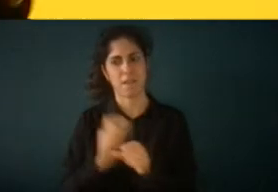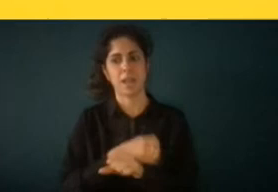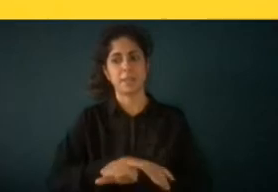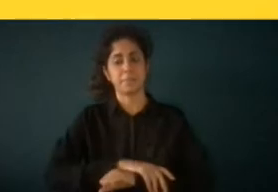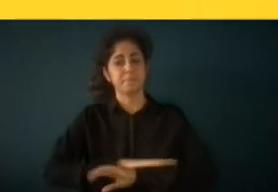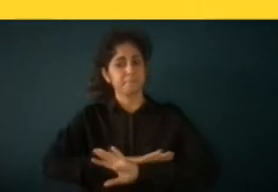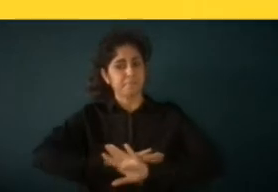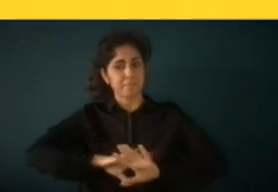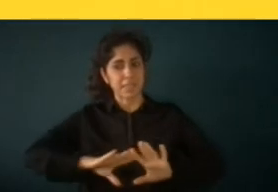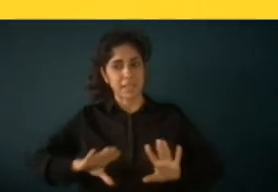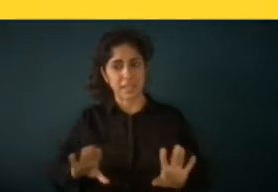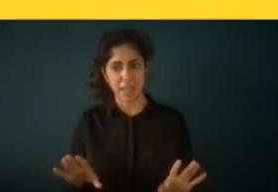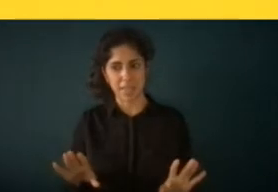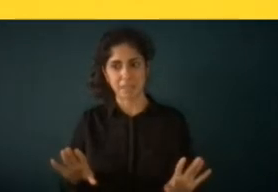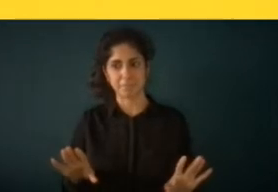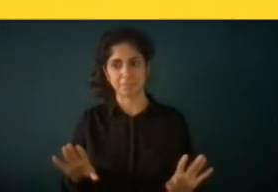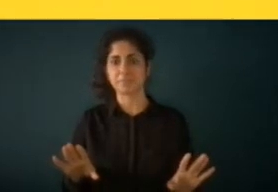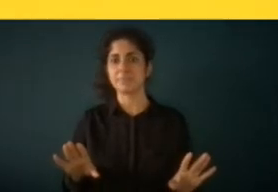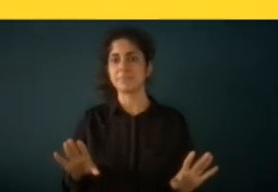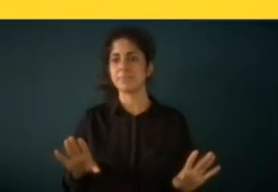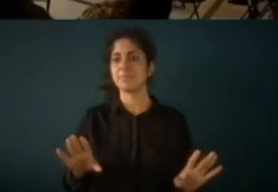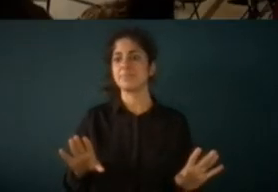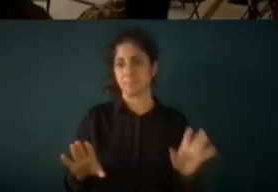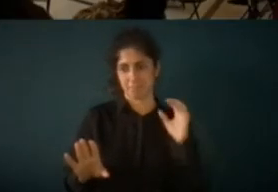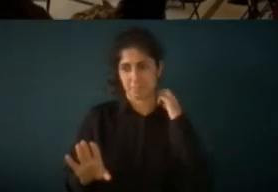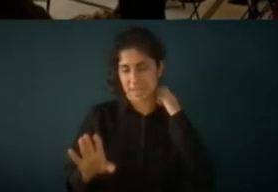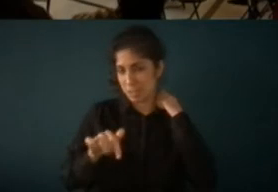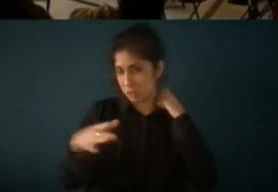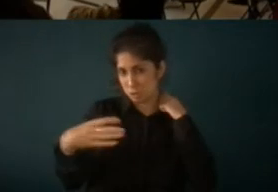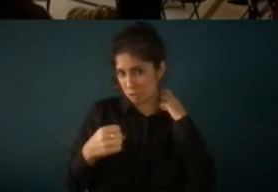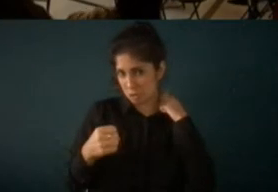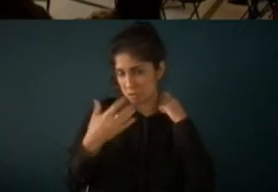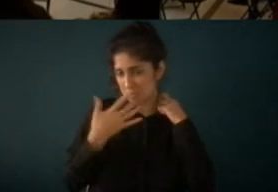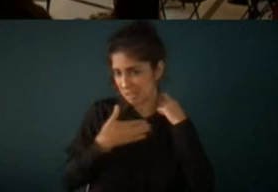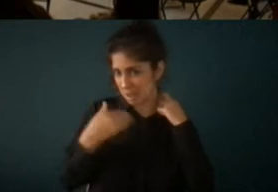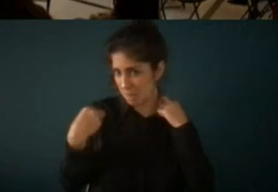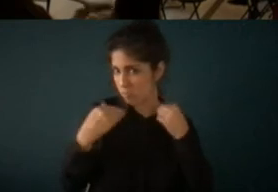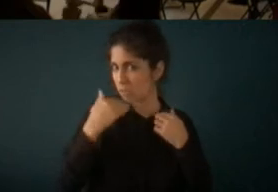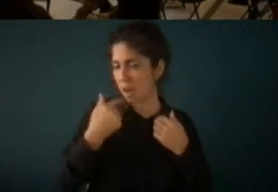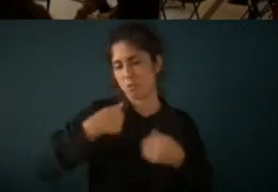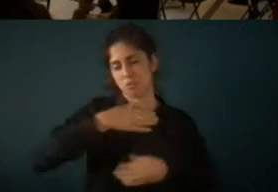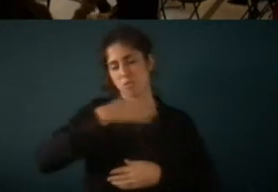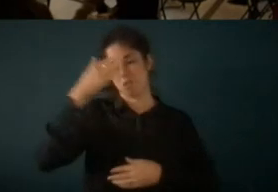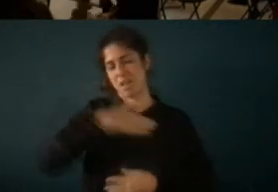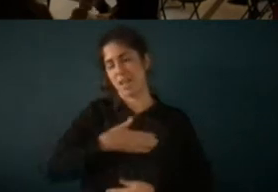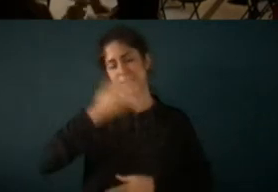esto es todo si alguien tiene alguna cuestión o lo que sea estaré encantado de atenderle muchas gracias